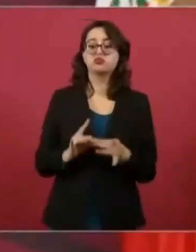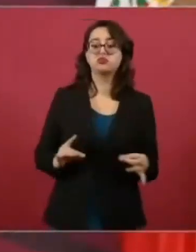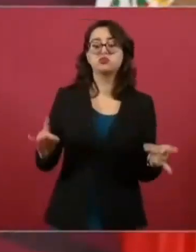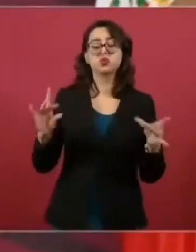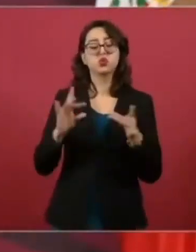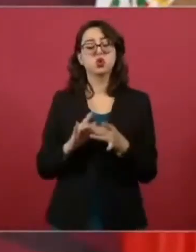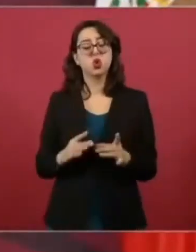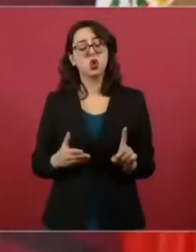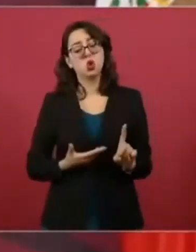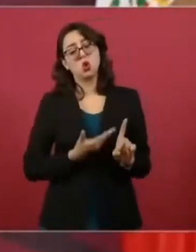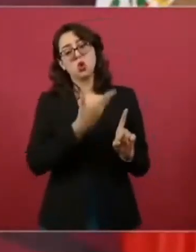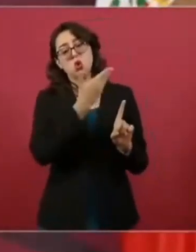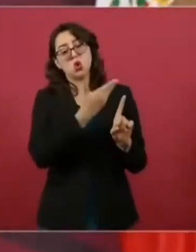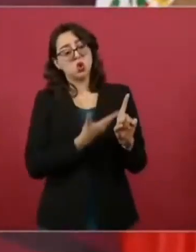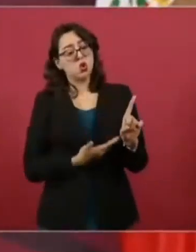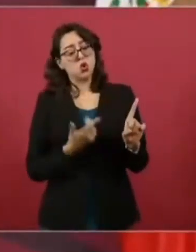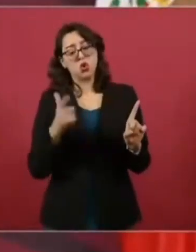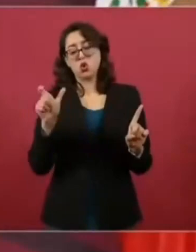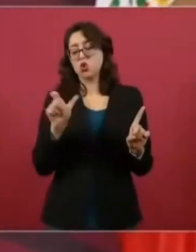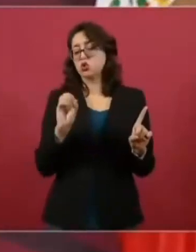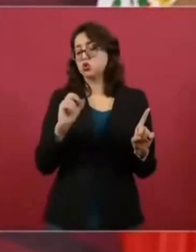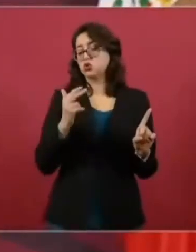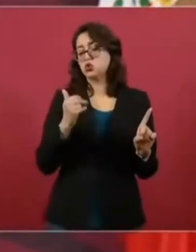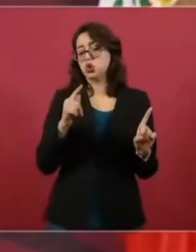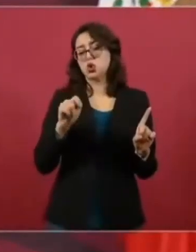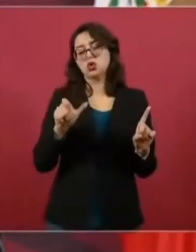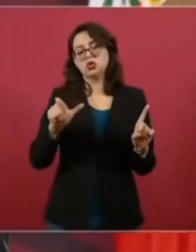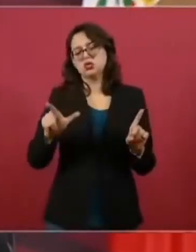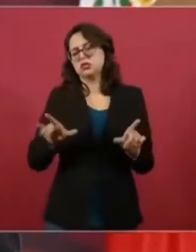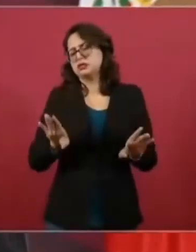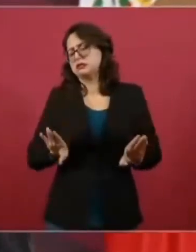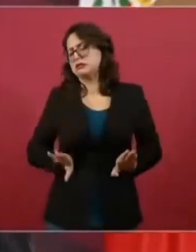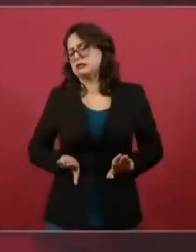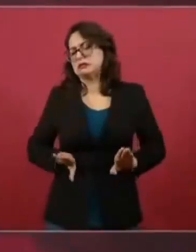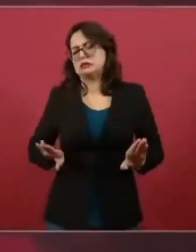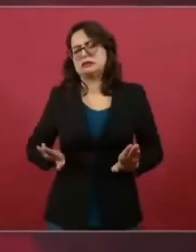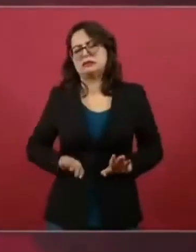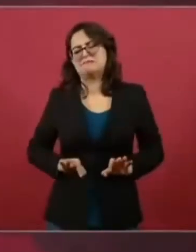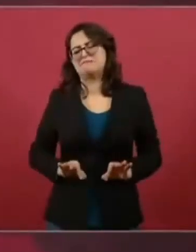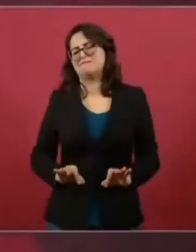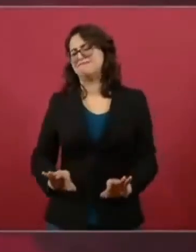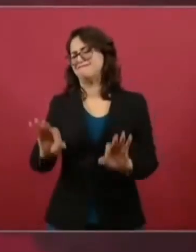de las virtudes de la señora Xochitl.